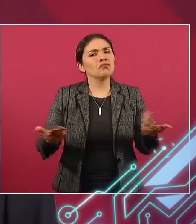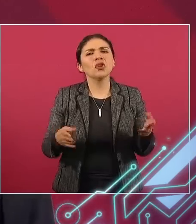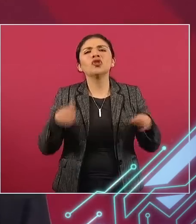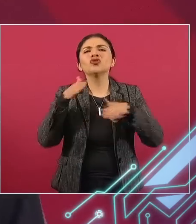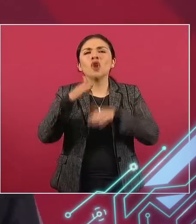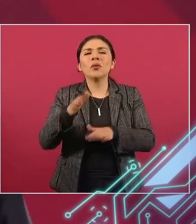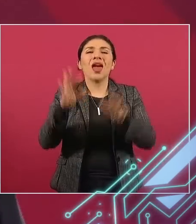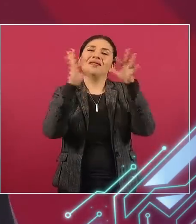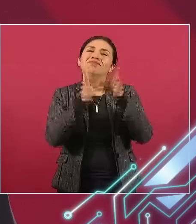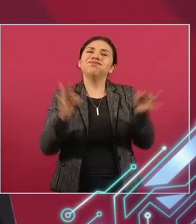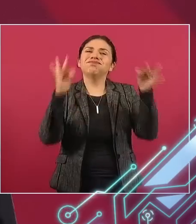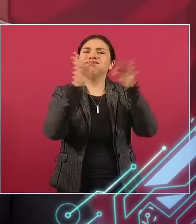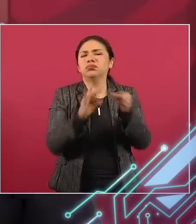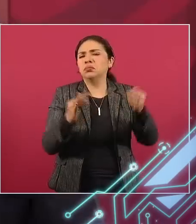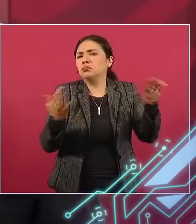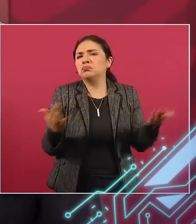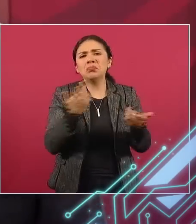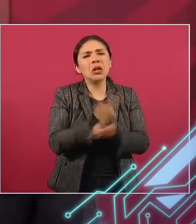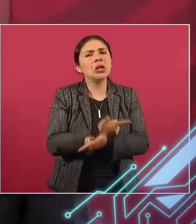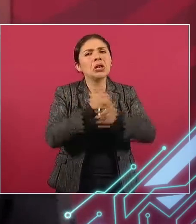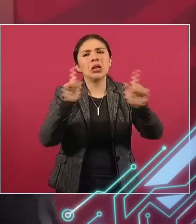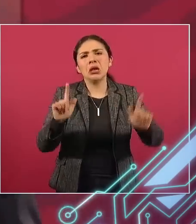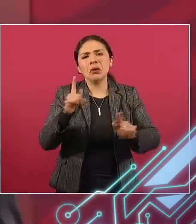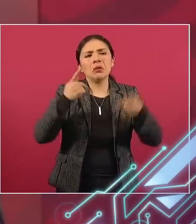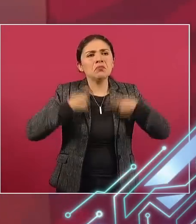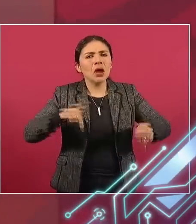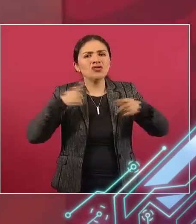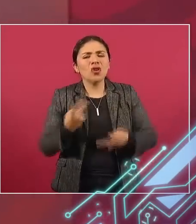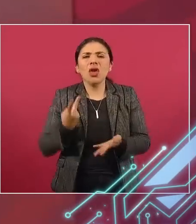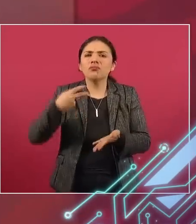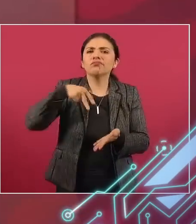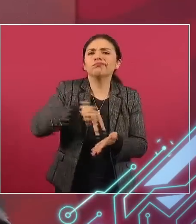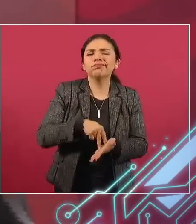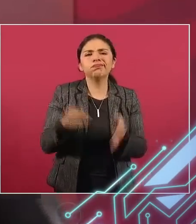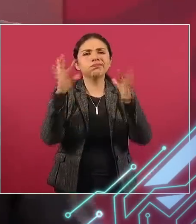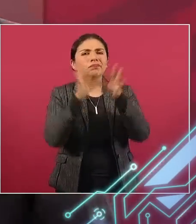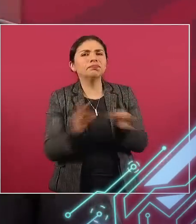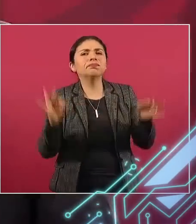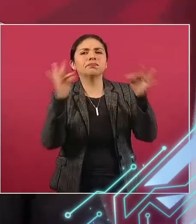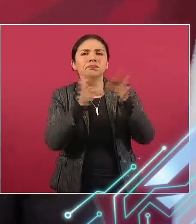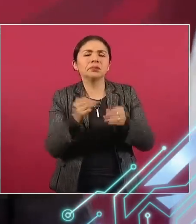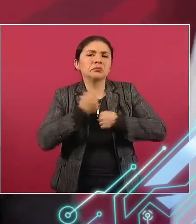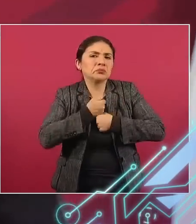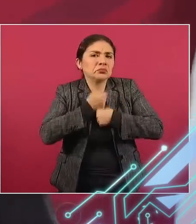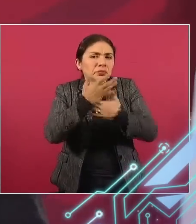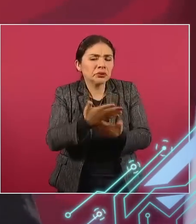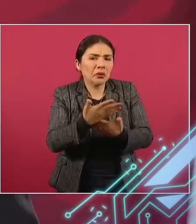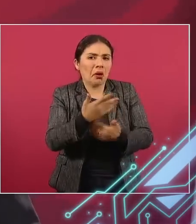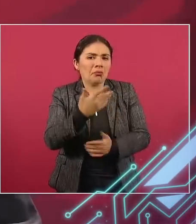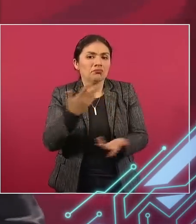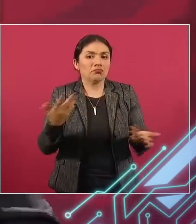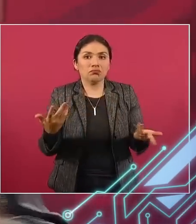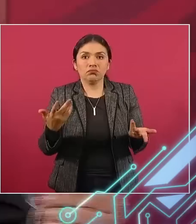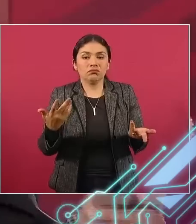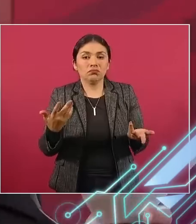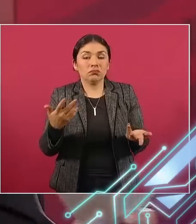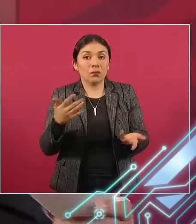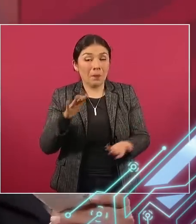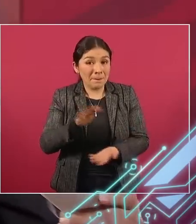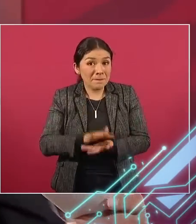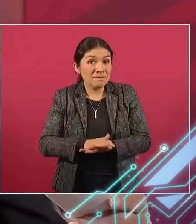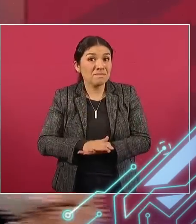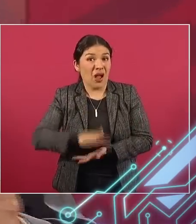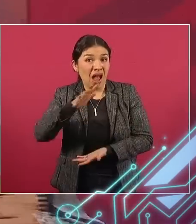expresiones y en su mayoría